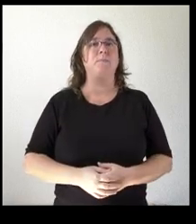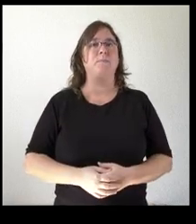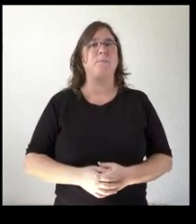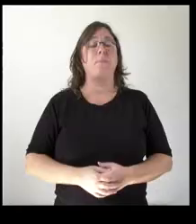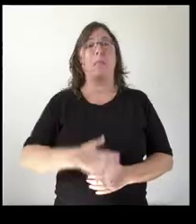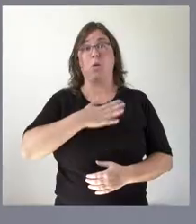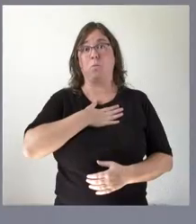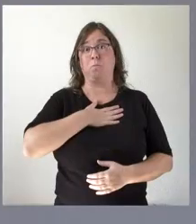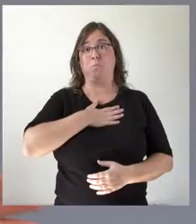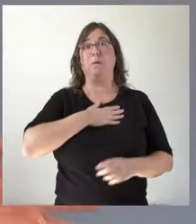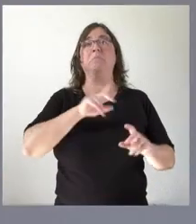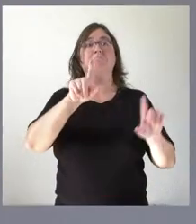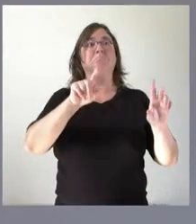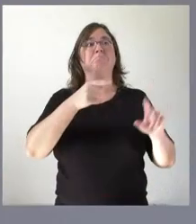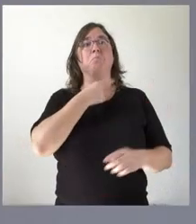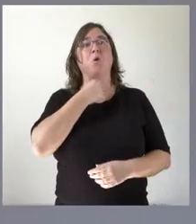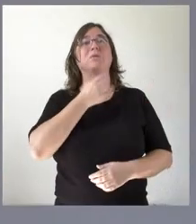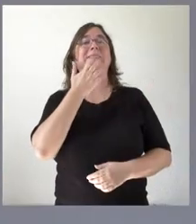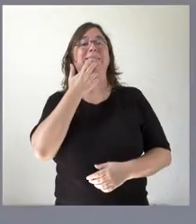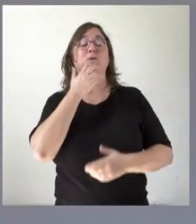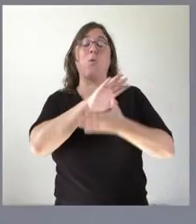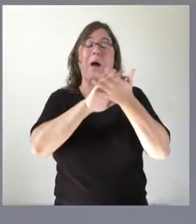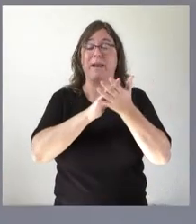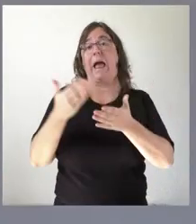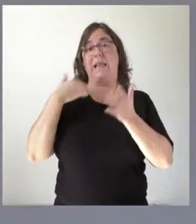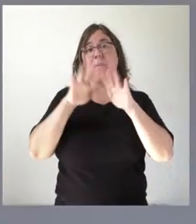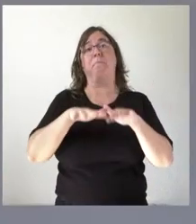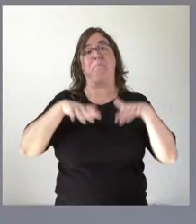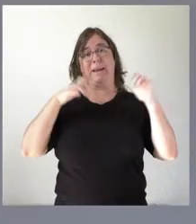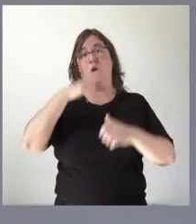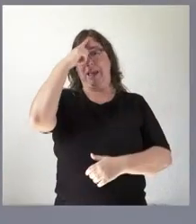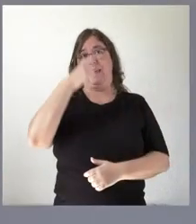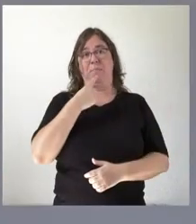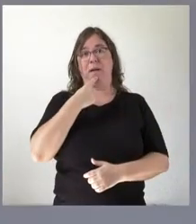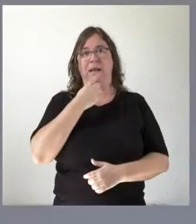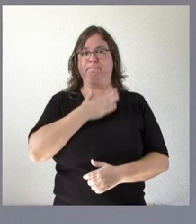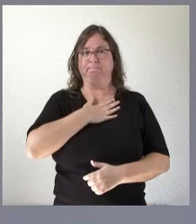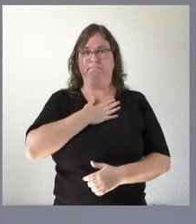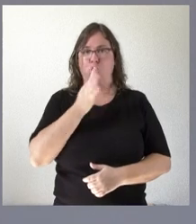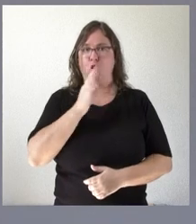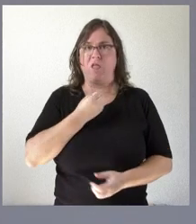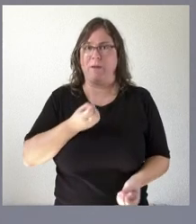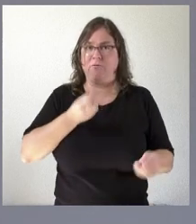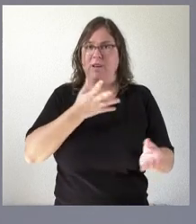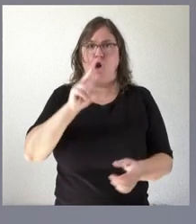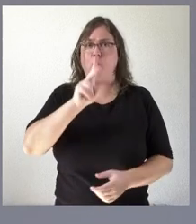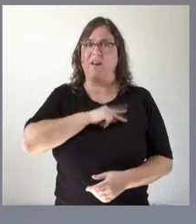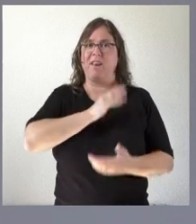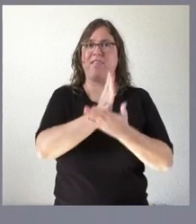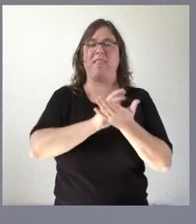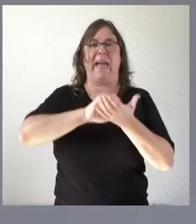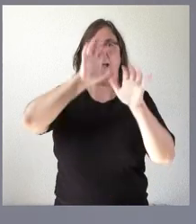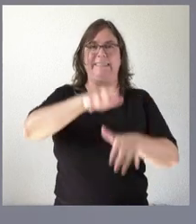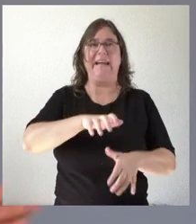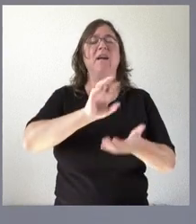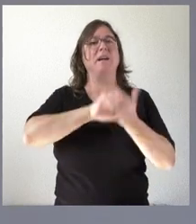en muchos aspectos sí pero si usted se refiere al pleno concreto de ayer la imagen no es la que queremos transmitir ni la que merece esta tierra Castilla y